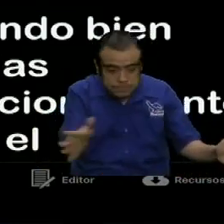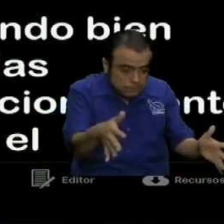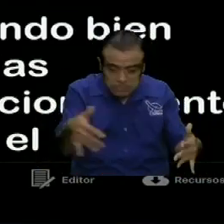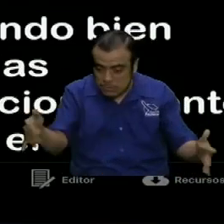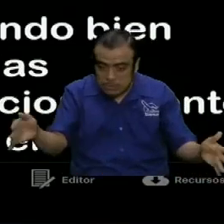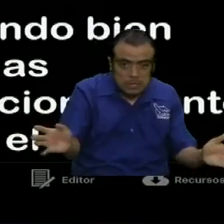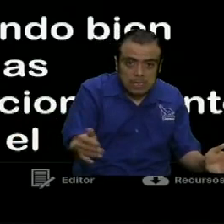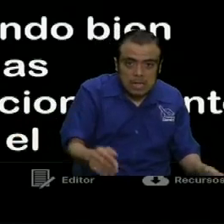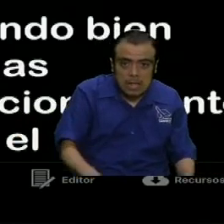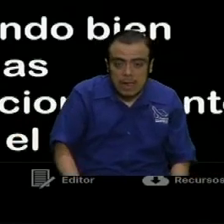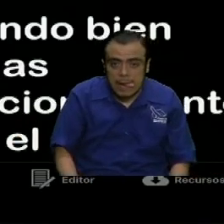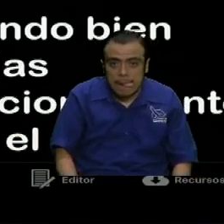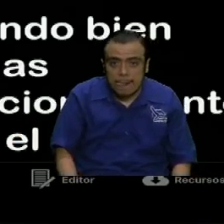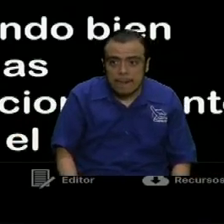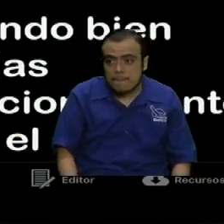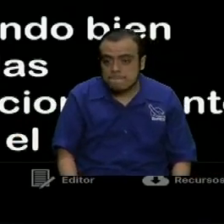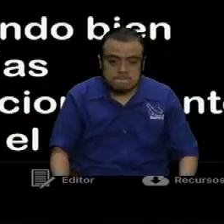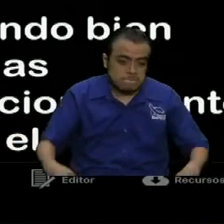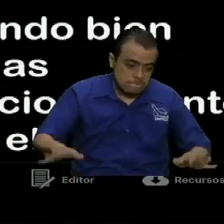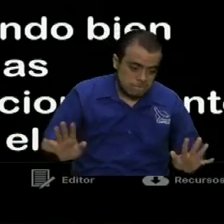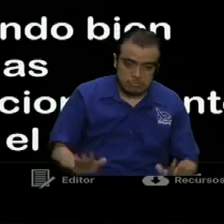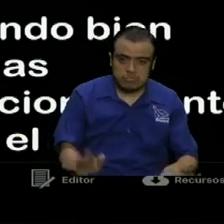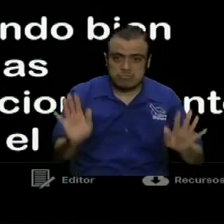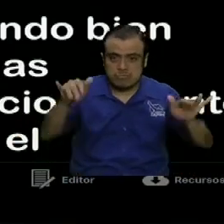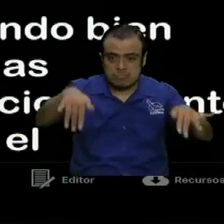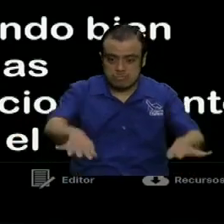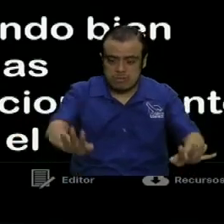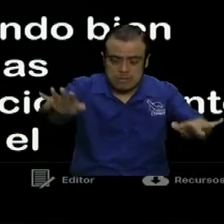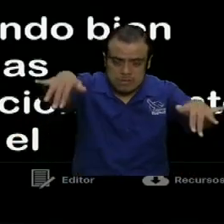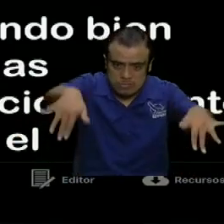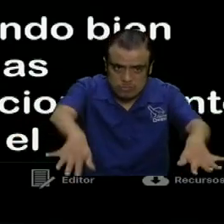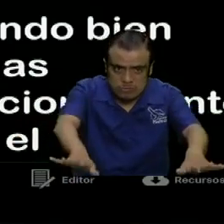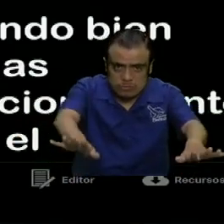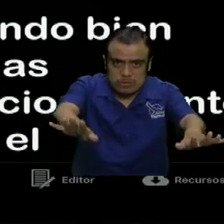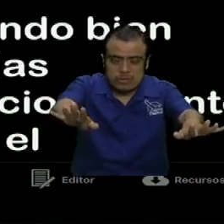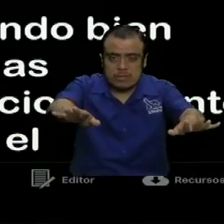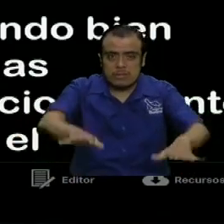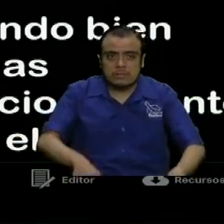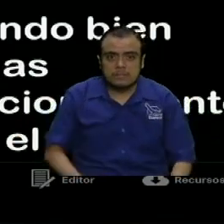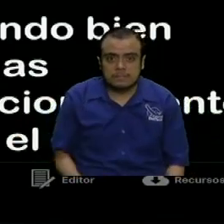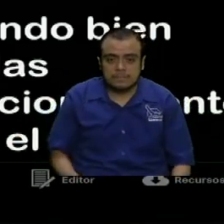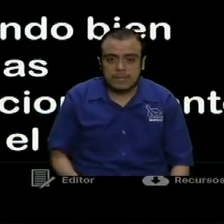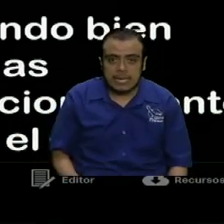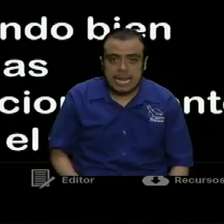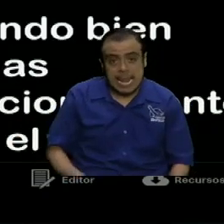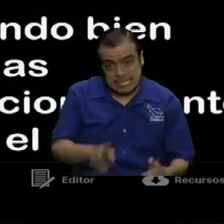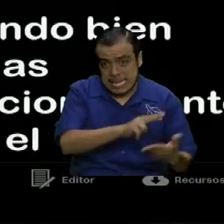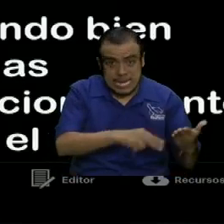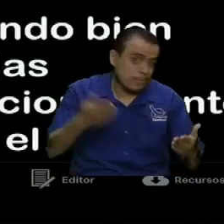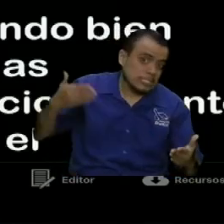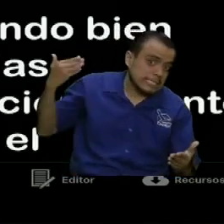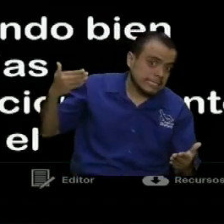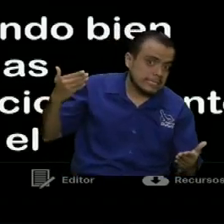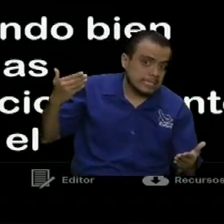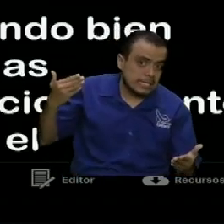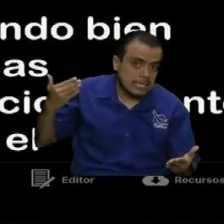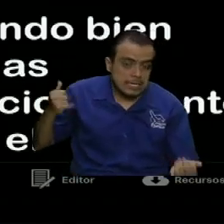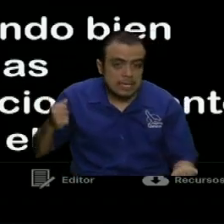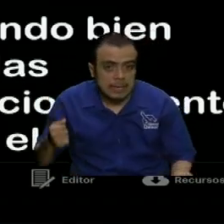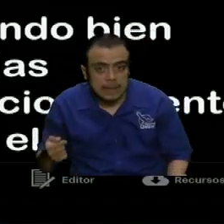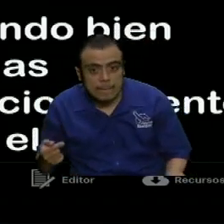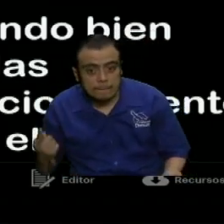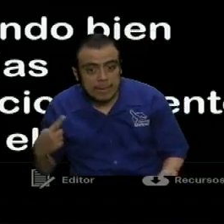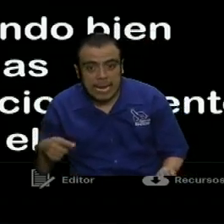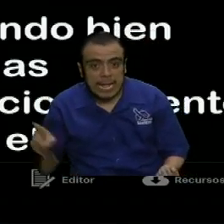por las olas. De Mateo 14. Para que